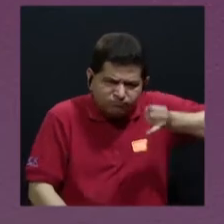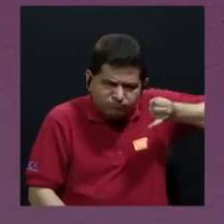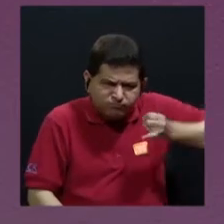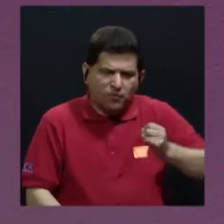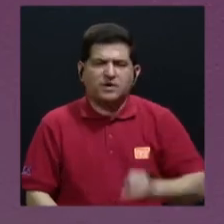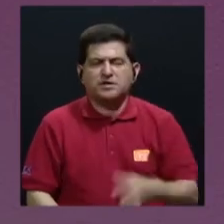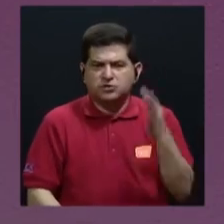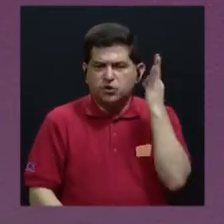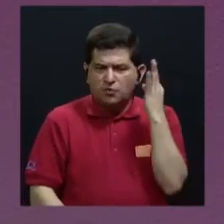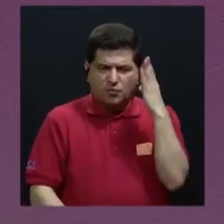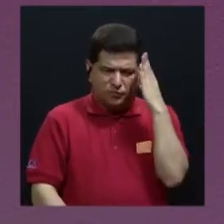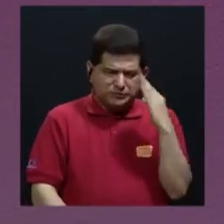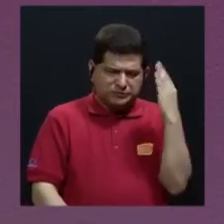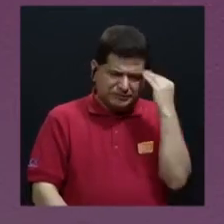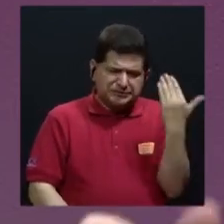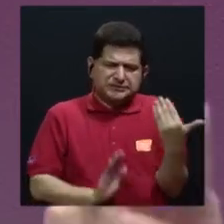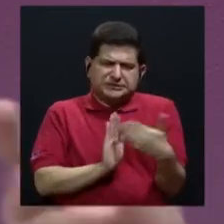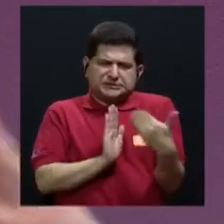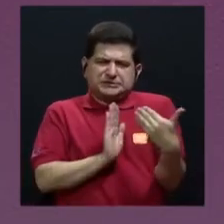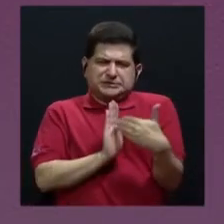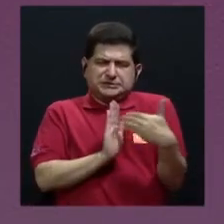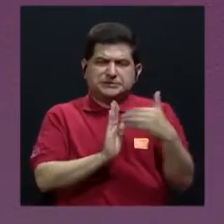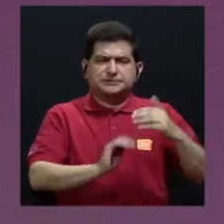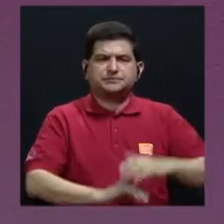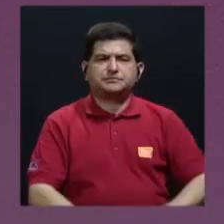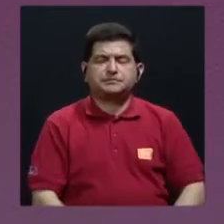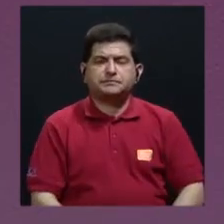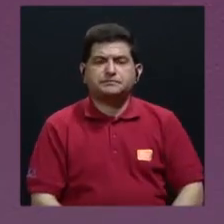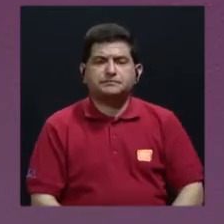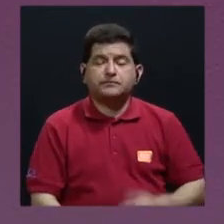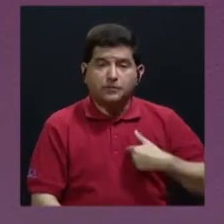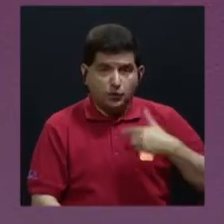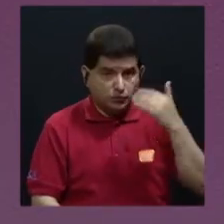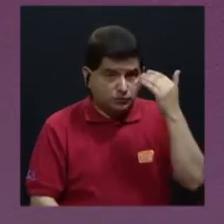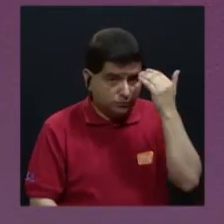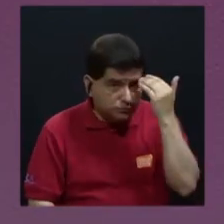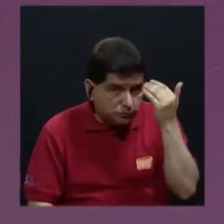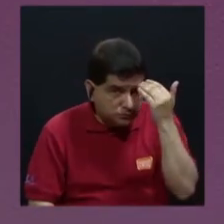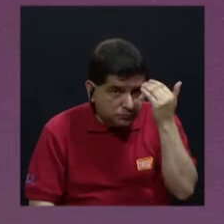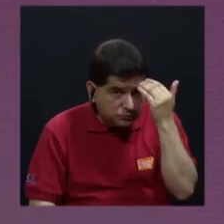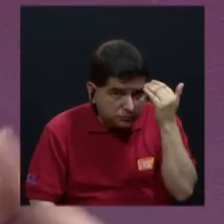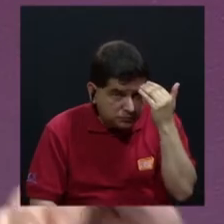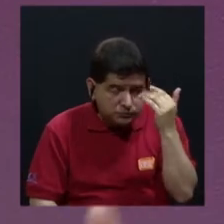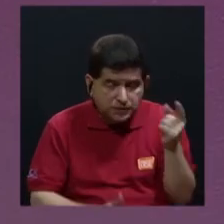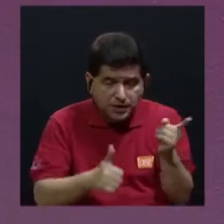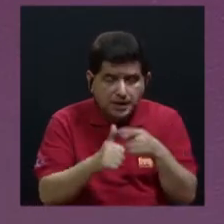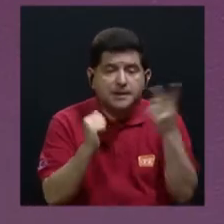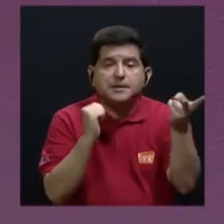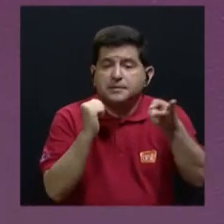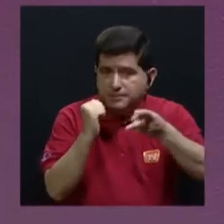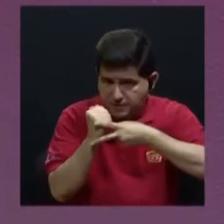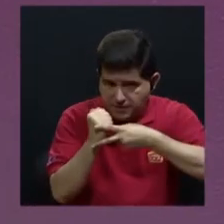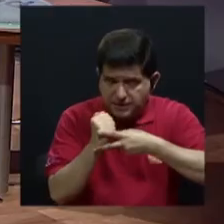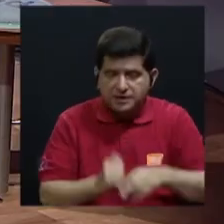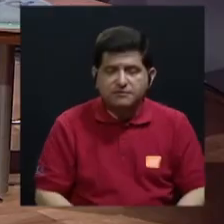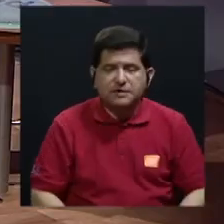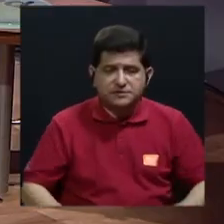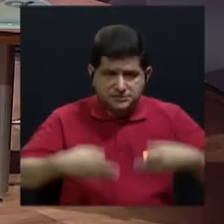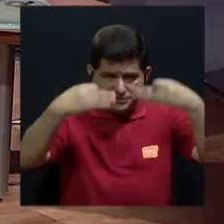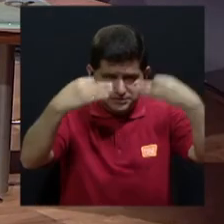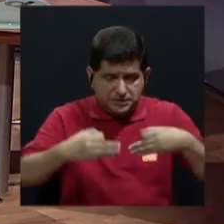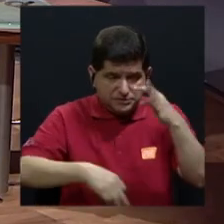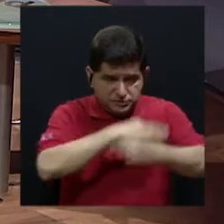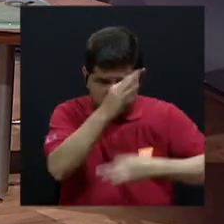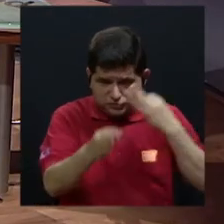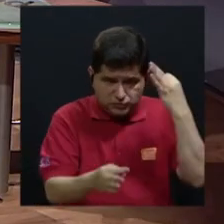vivieron, ¿verdad? Es, según entiendo, la primera ocasión en que una sentencia de